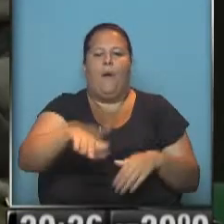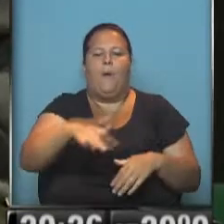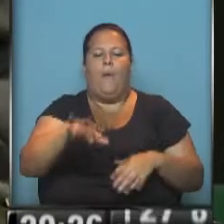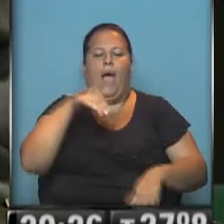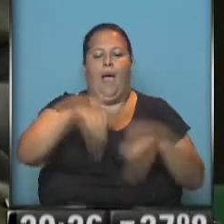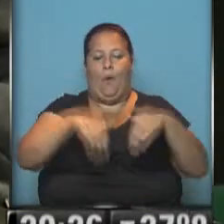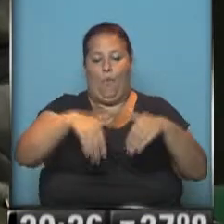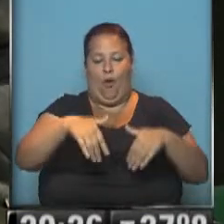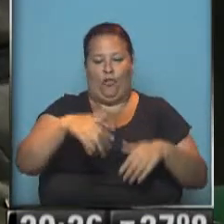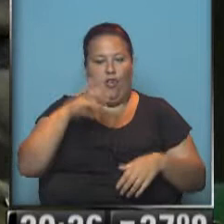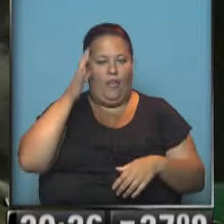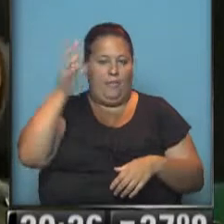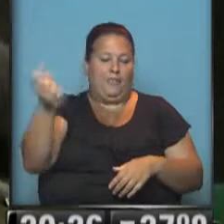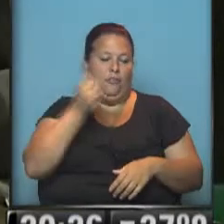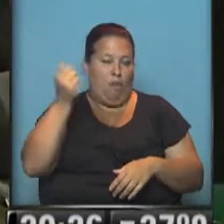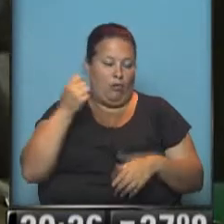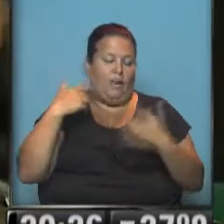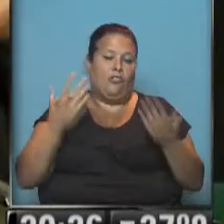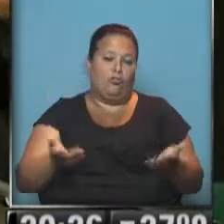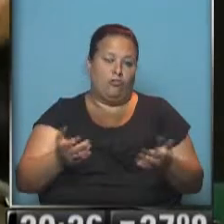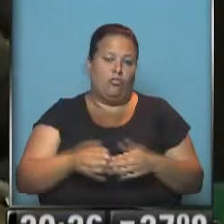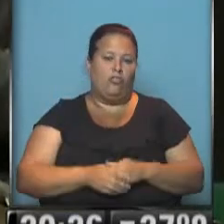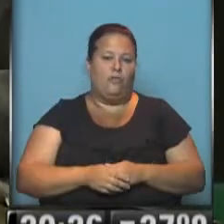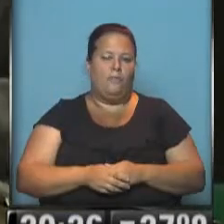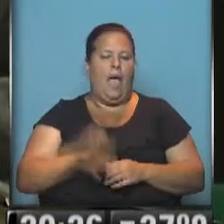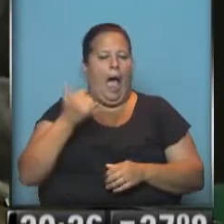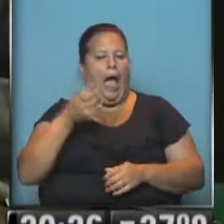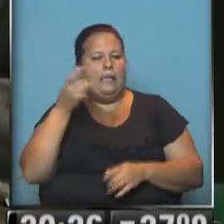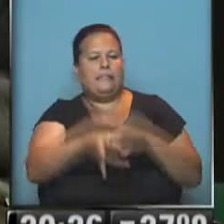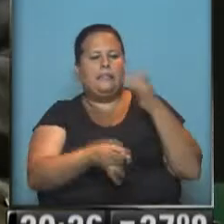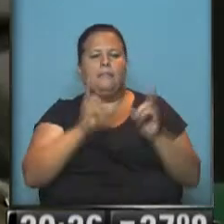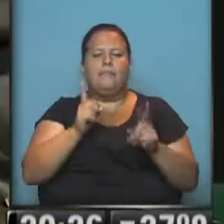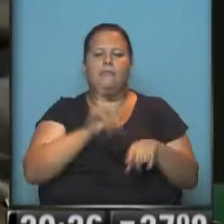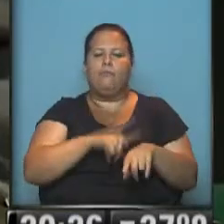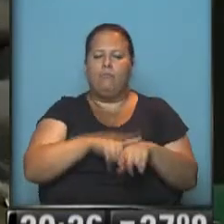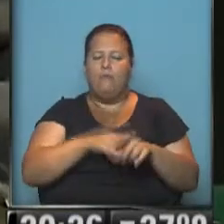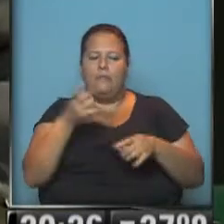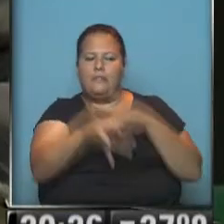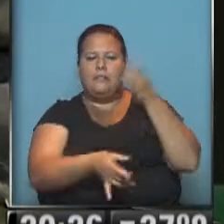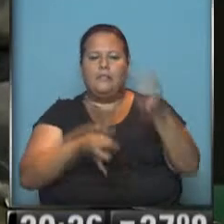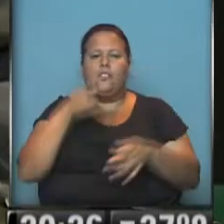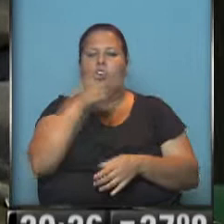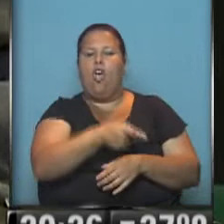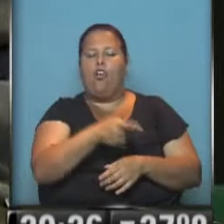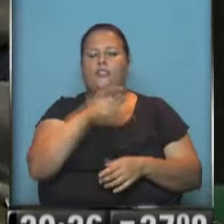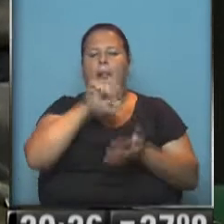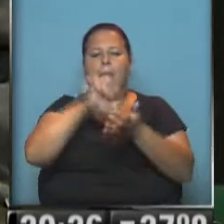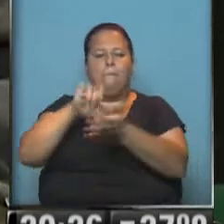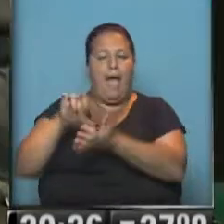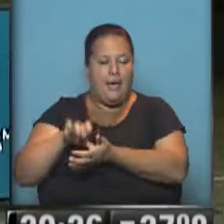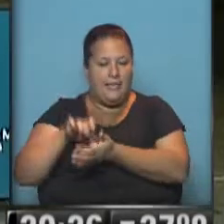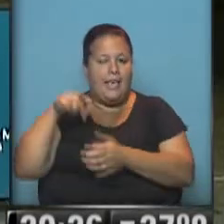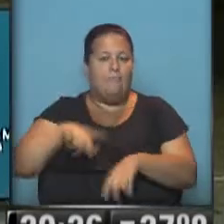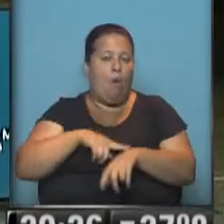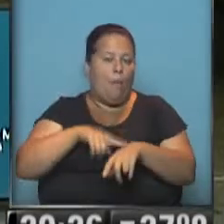unas elecciones extremadamente importantes. Entonces, hay ataques simultáneos contra varios países en